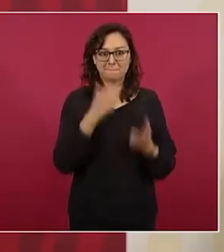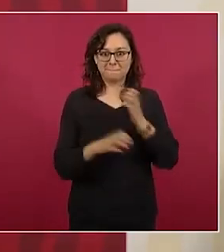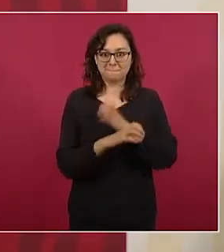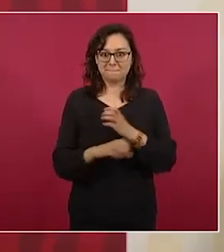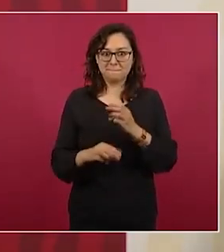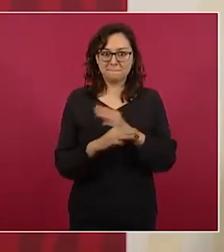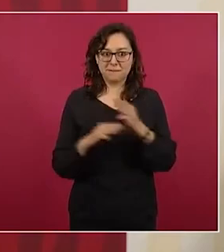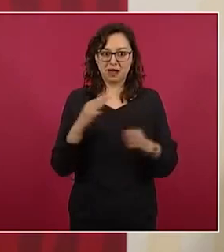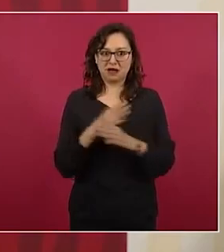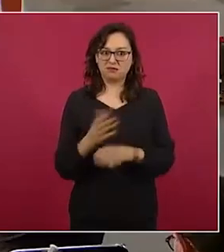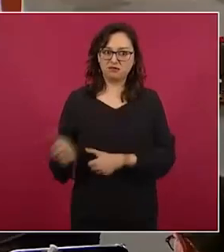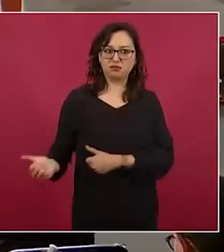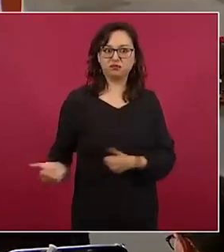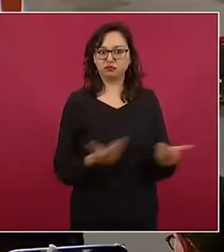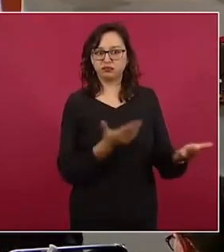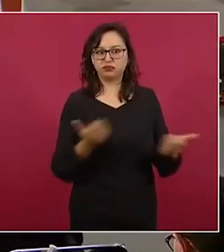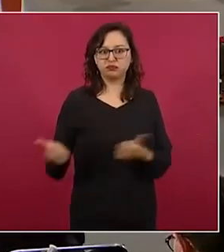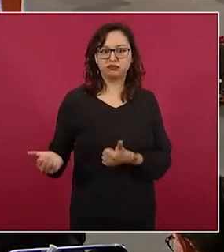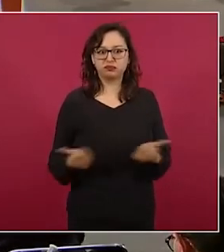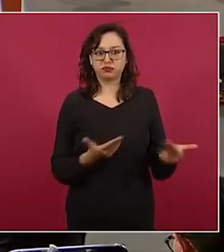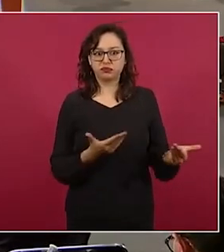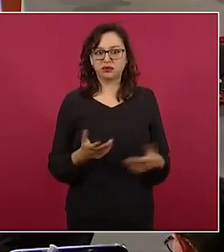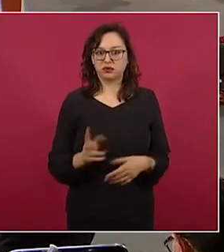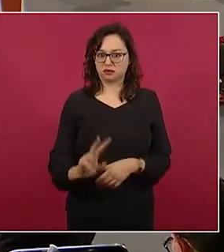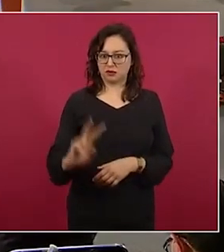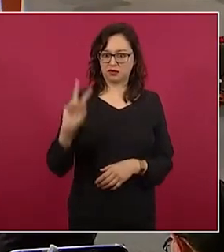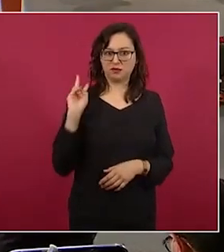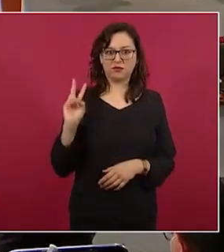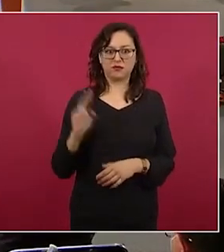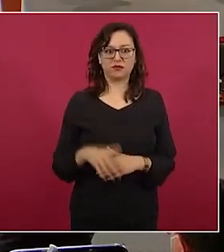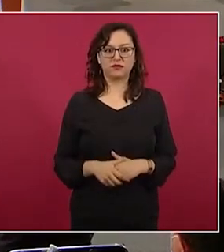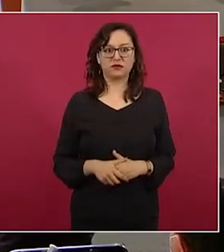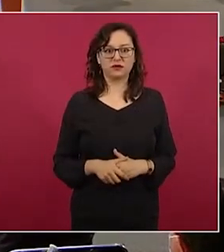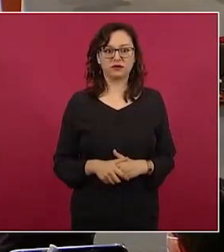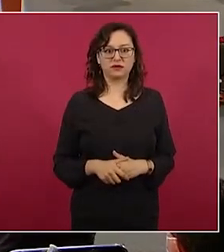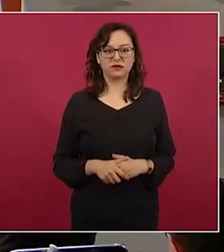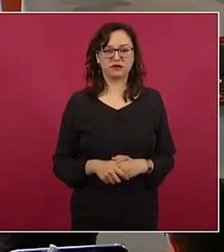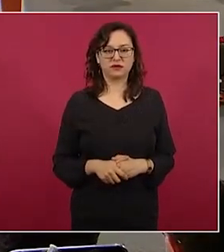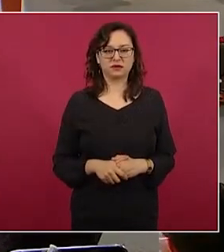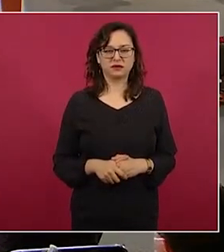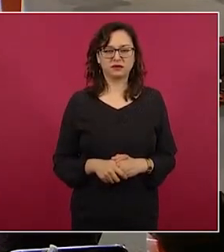material. ¿Eso fue el viernes? El viernes. viernes. Mire, aquí está el barco.